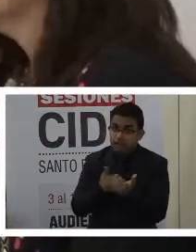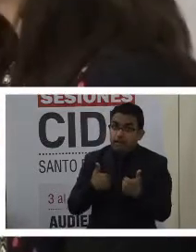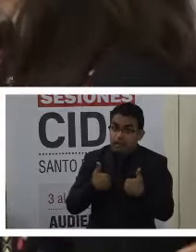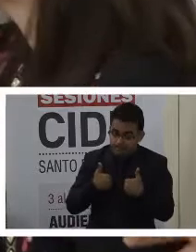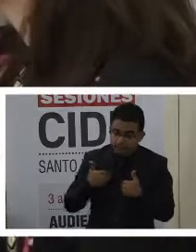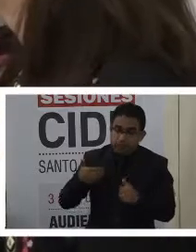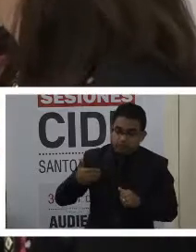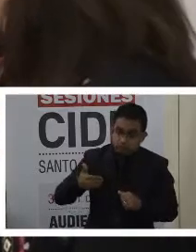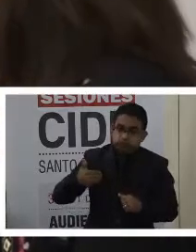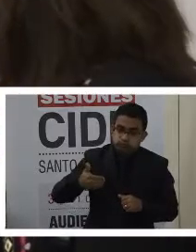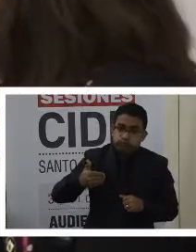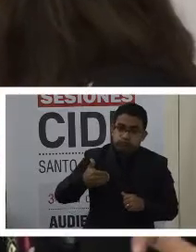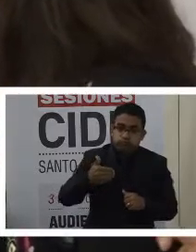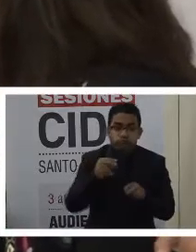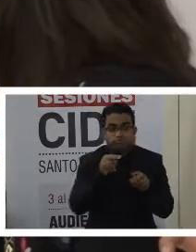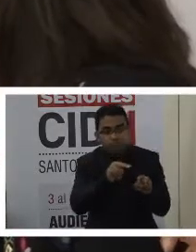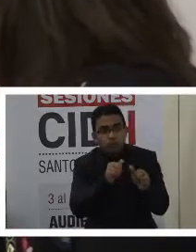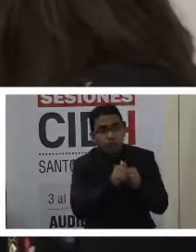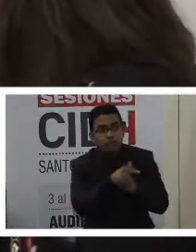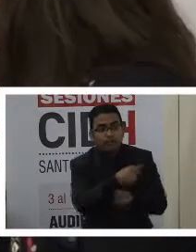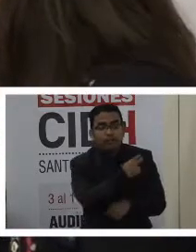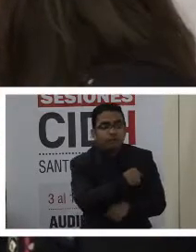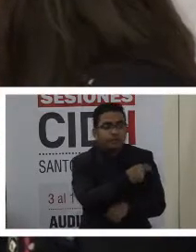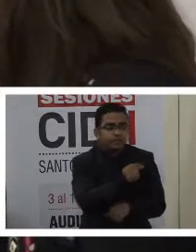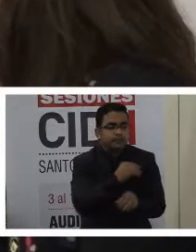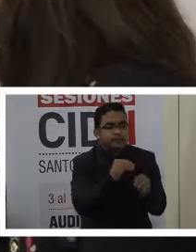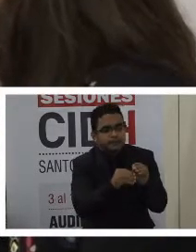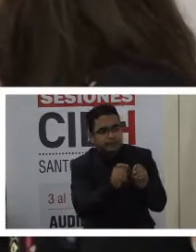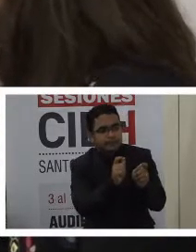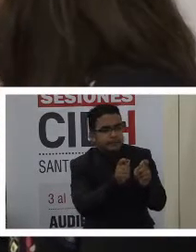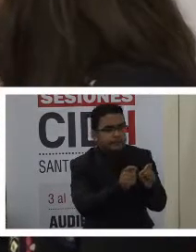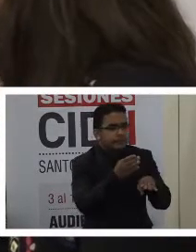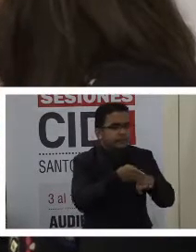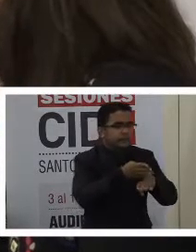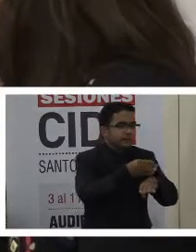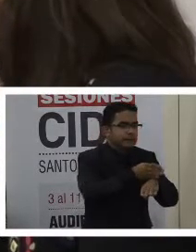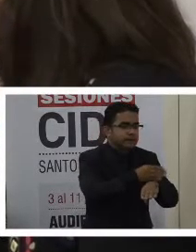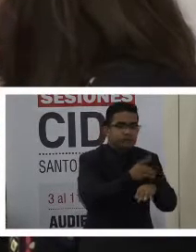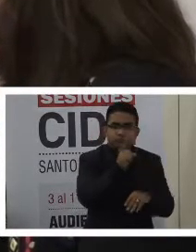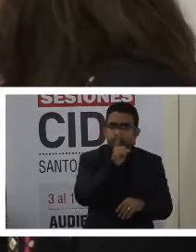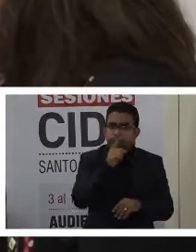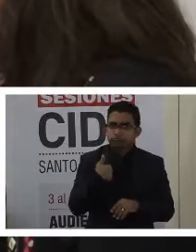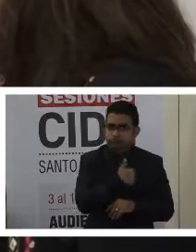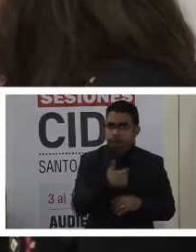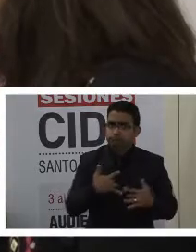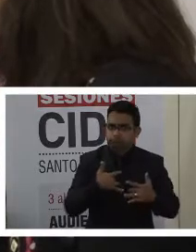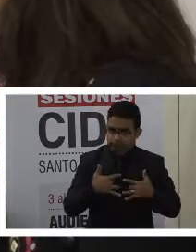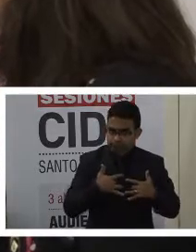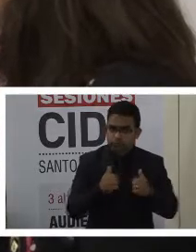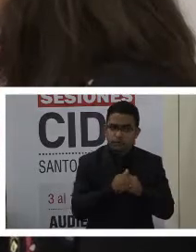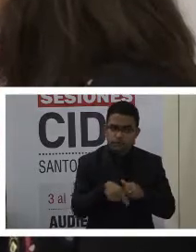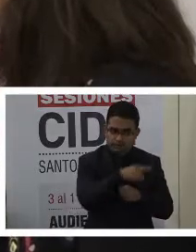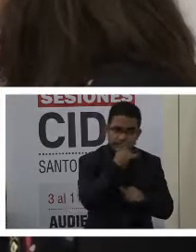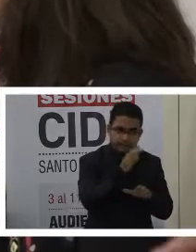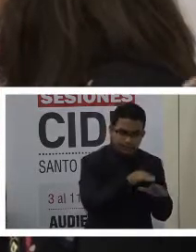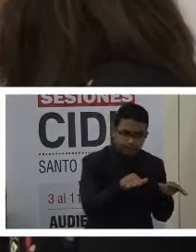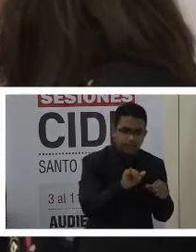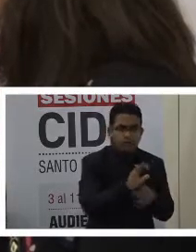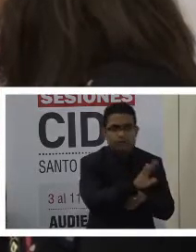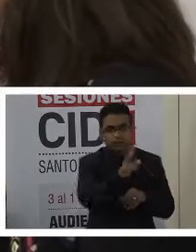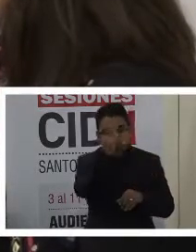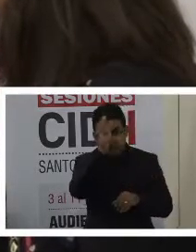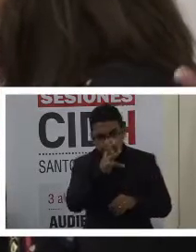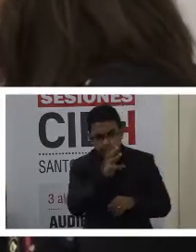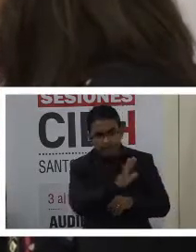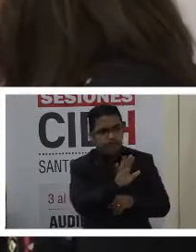seguimiento y atención a esa medida cautelar y a la preocupación por los niños y niñas y, por supuesto, también de sus padres y